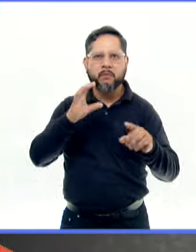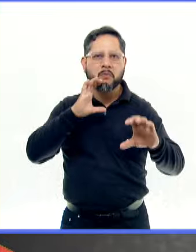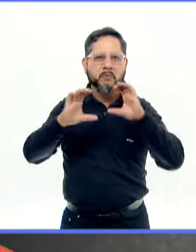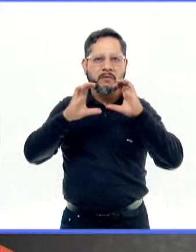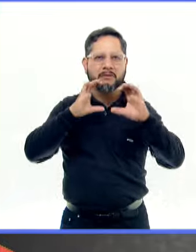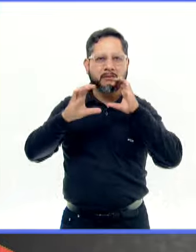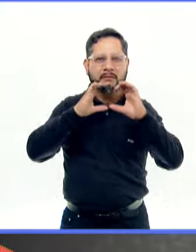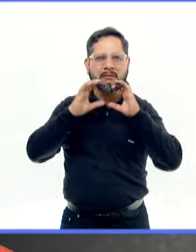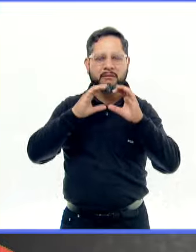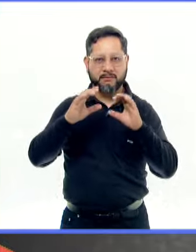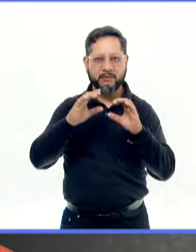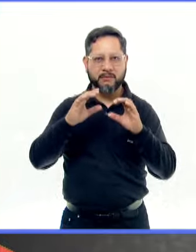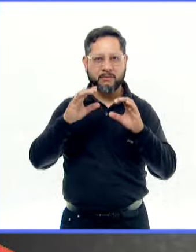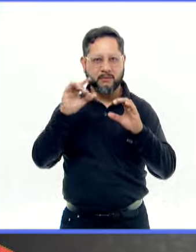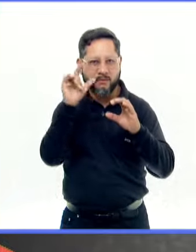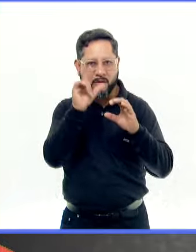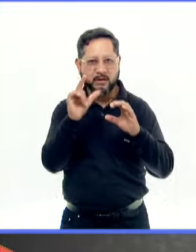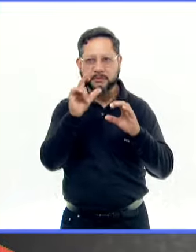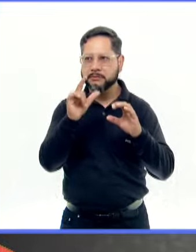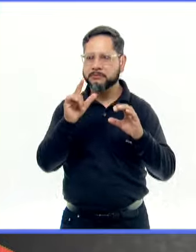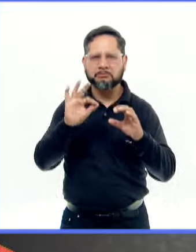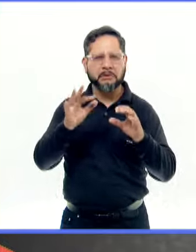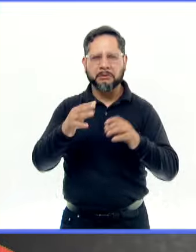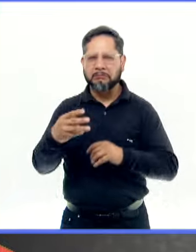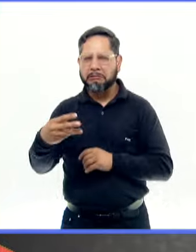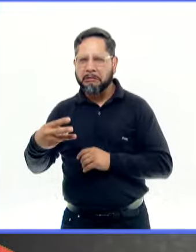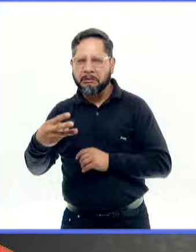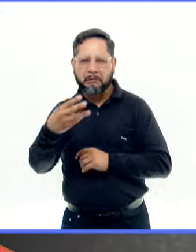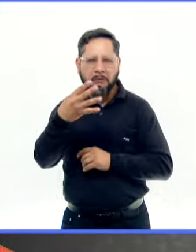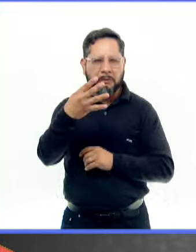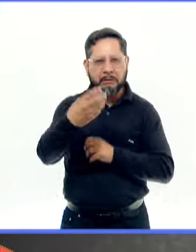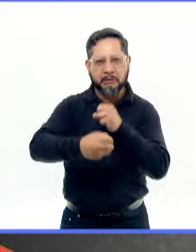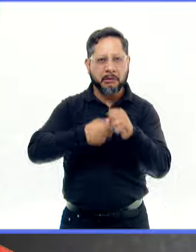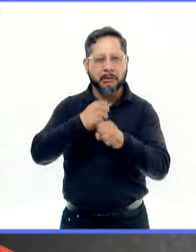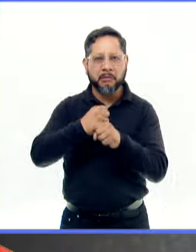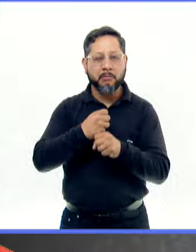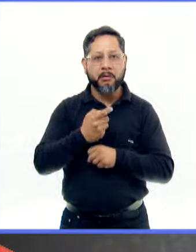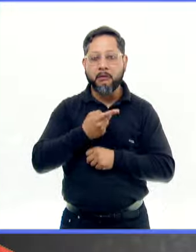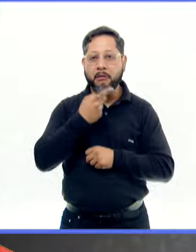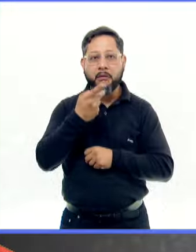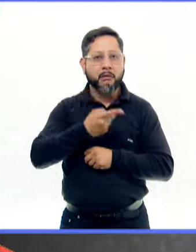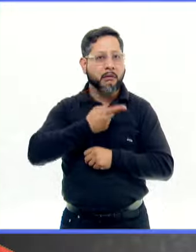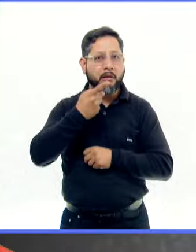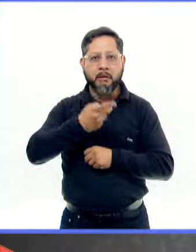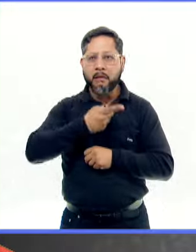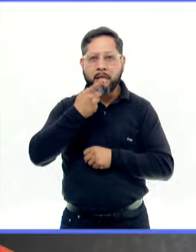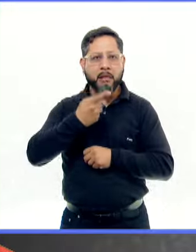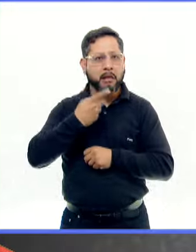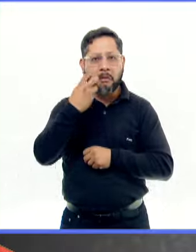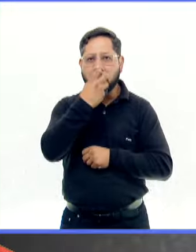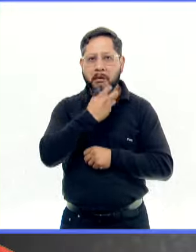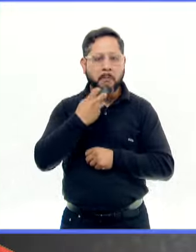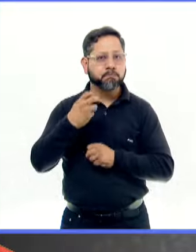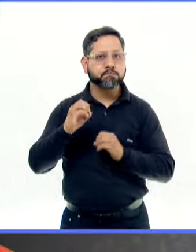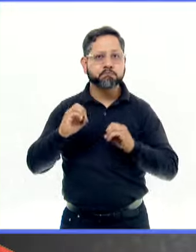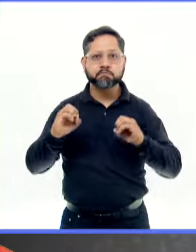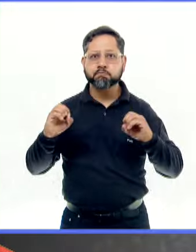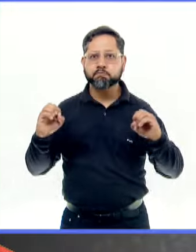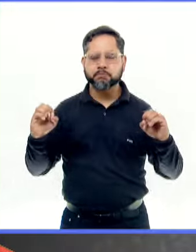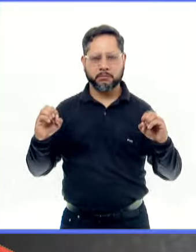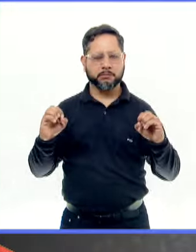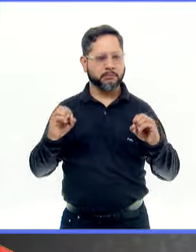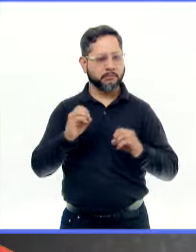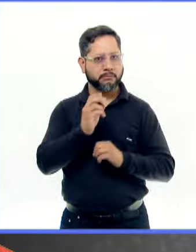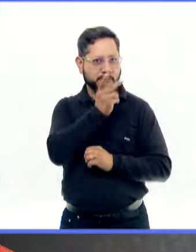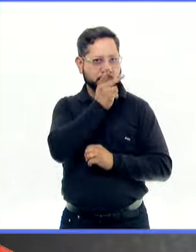entre los tres años, cuatro años y no empieza a tener un lenguaje oral, es cuando muchos papás